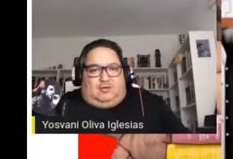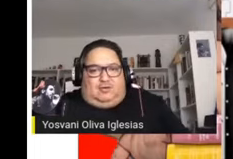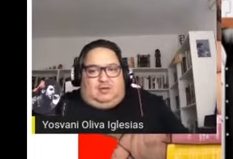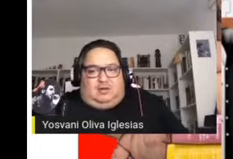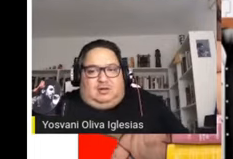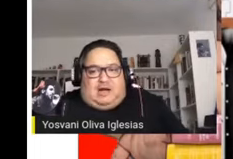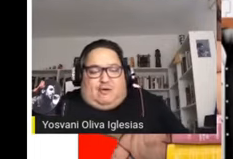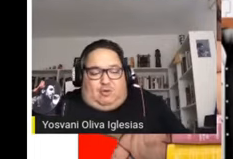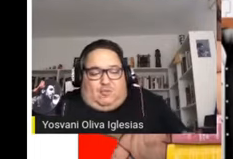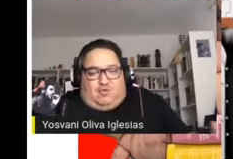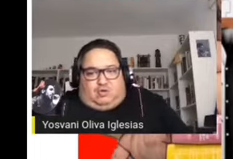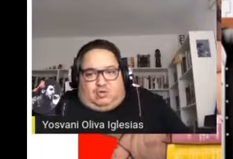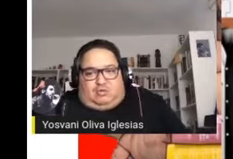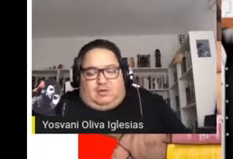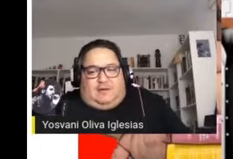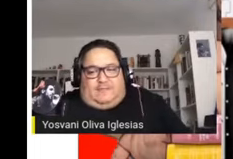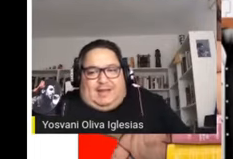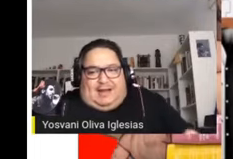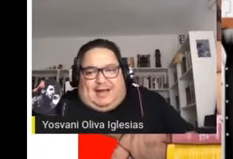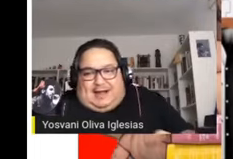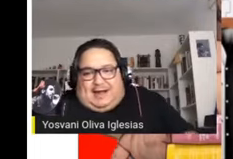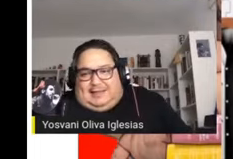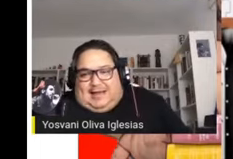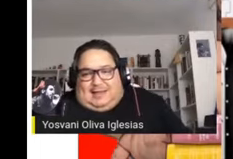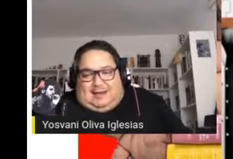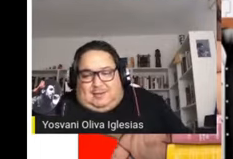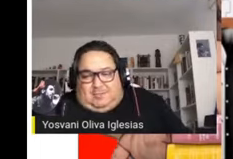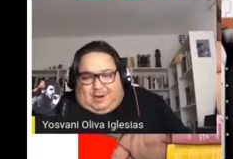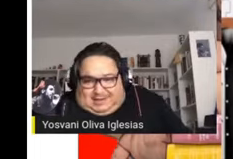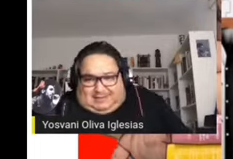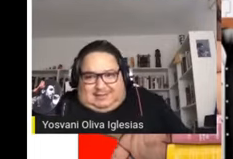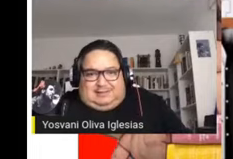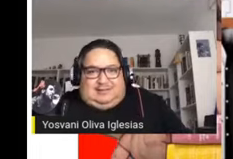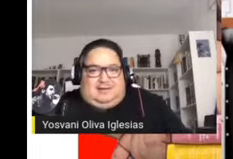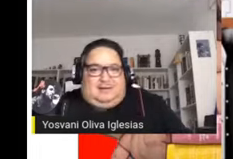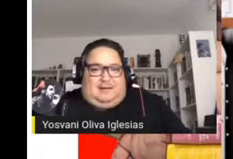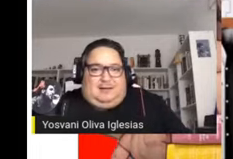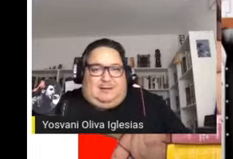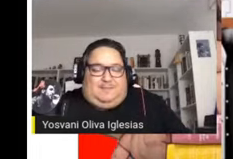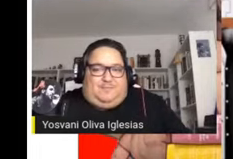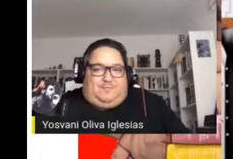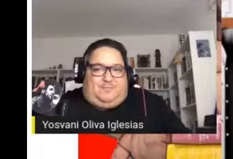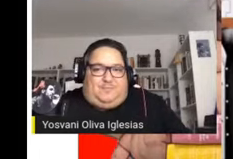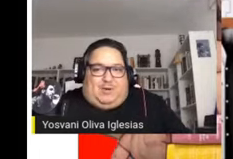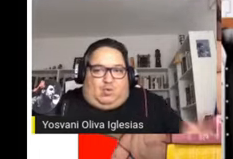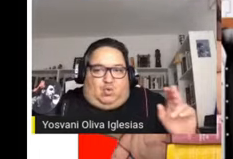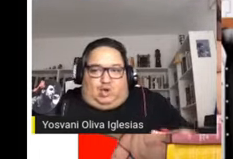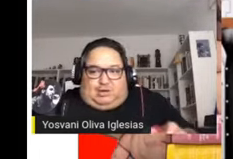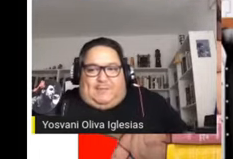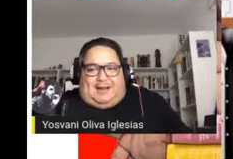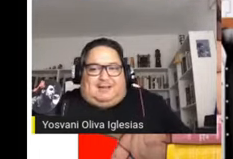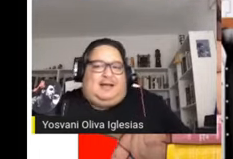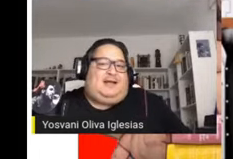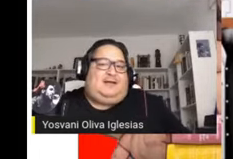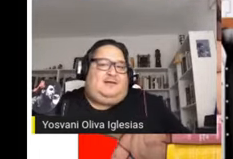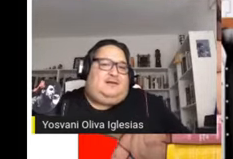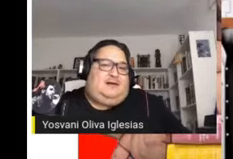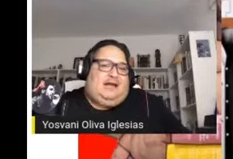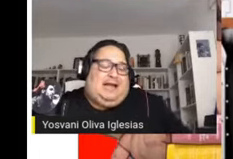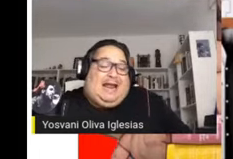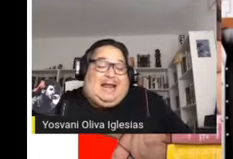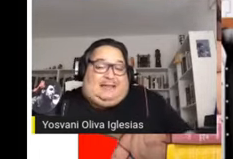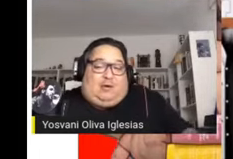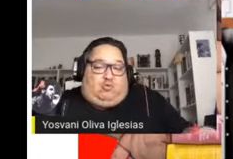Estados Unidos, habló mucho de la realidad del país. Pero, curiosamente,